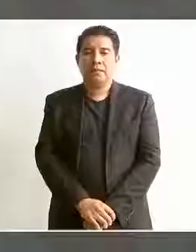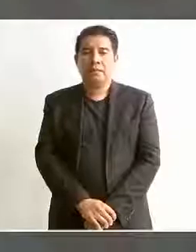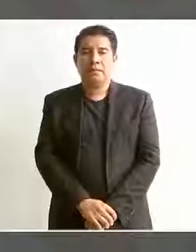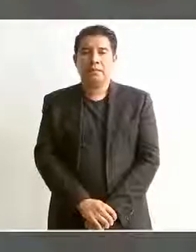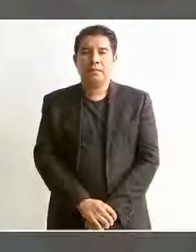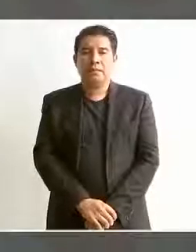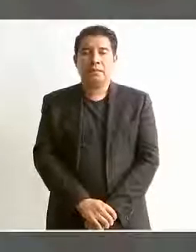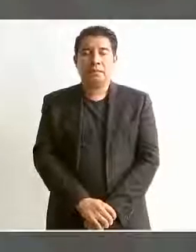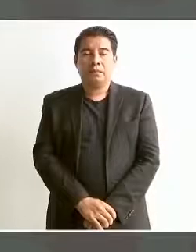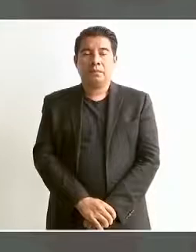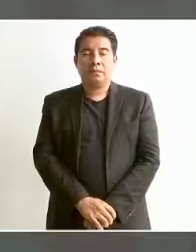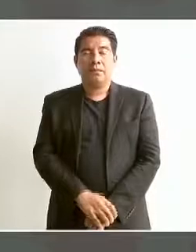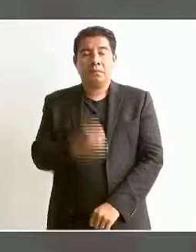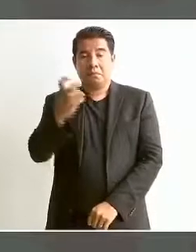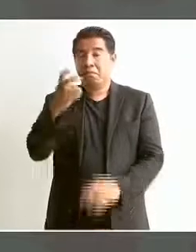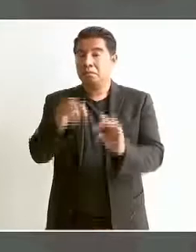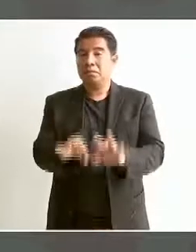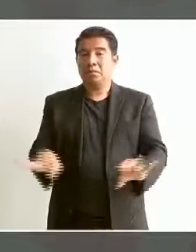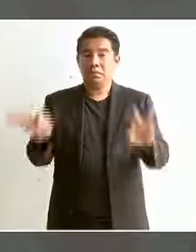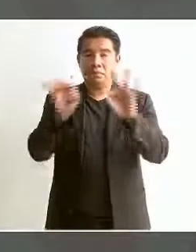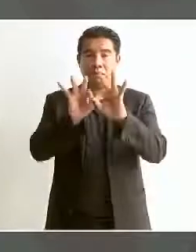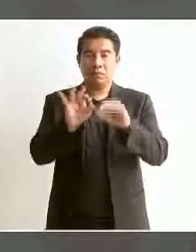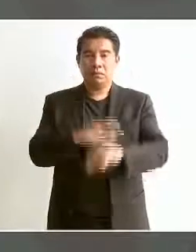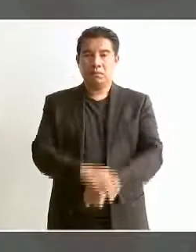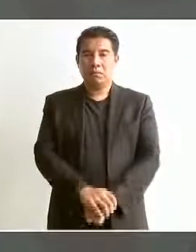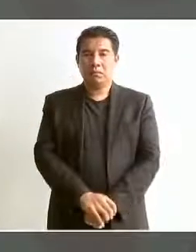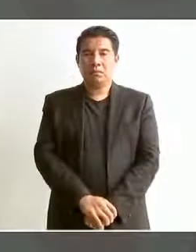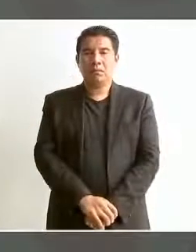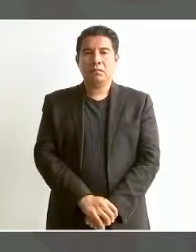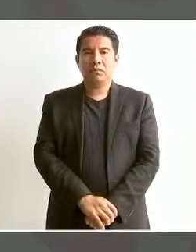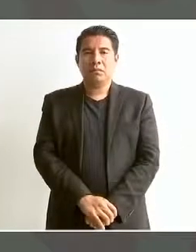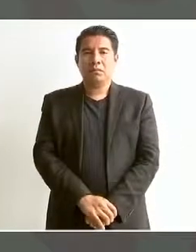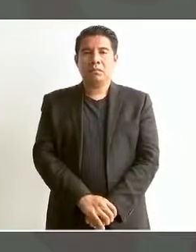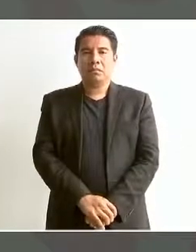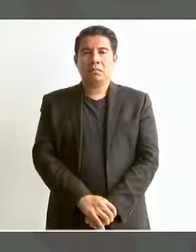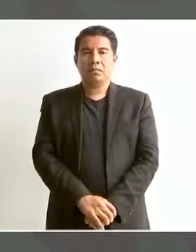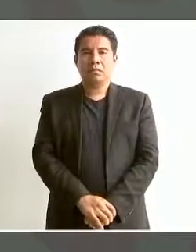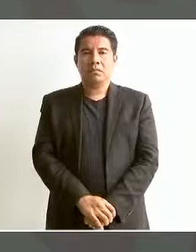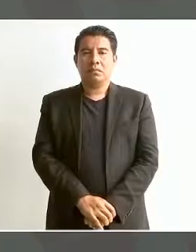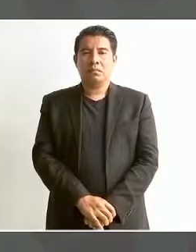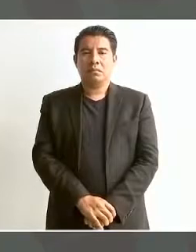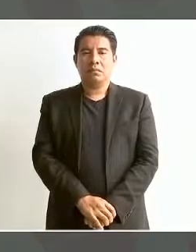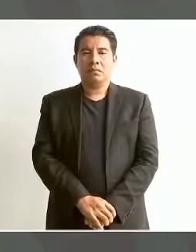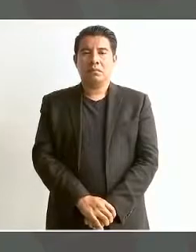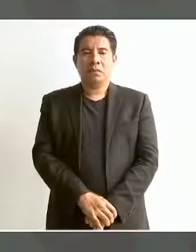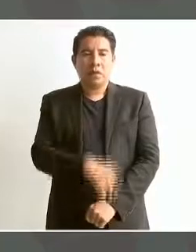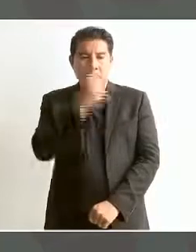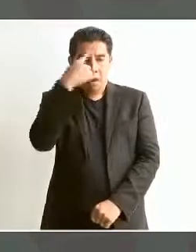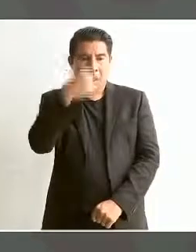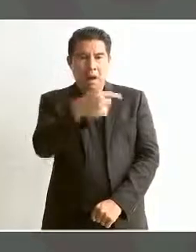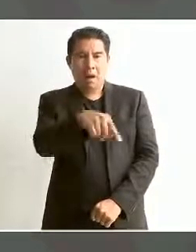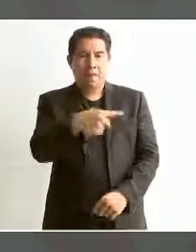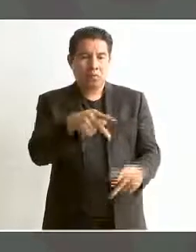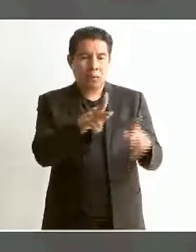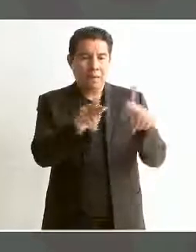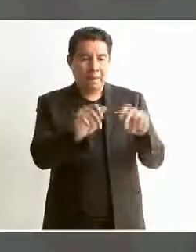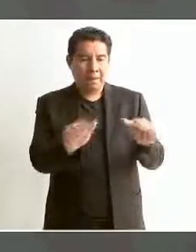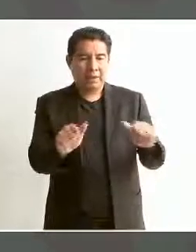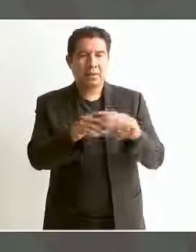eso es muy importante, el que se pueda garantizar la paz y la tranquilidad.